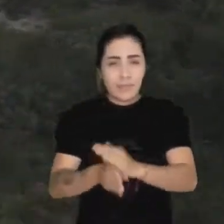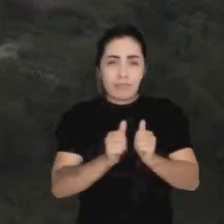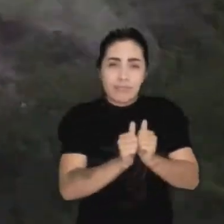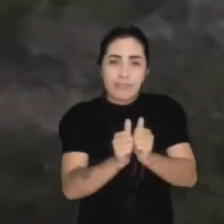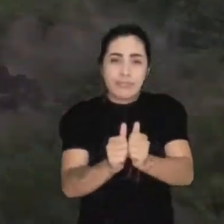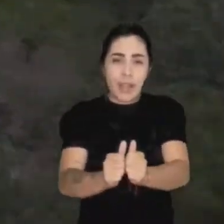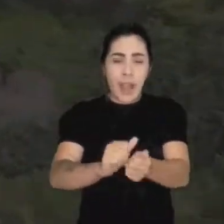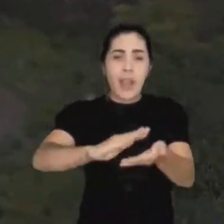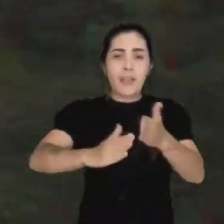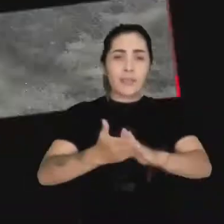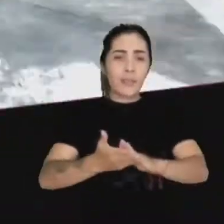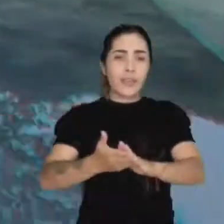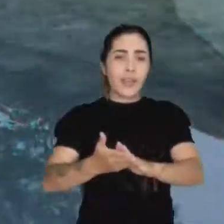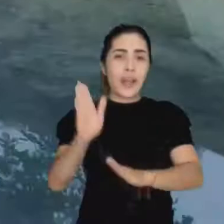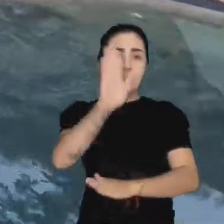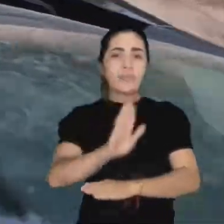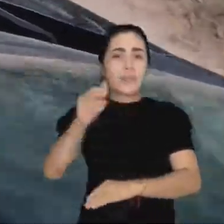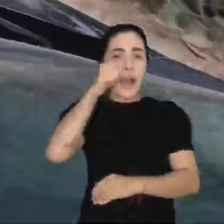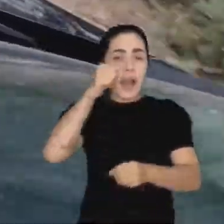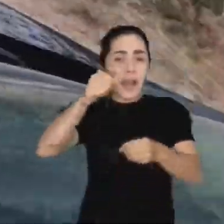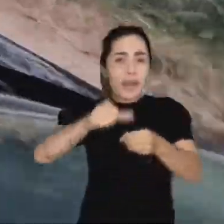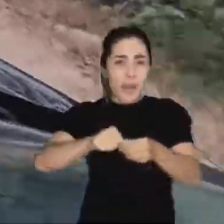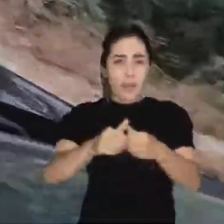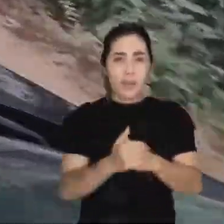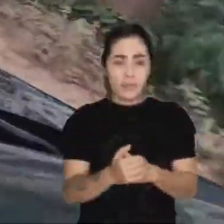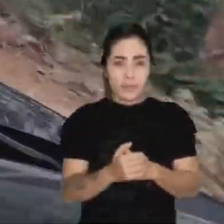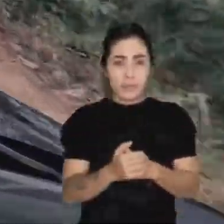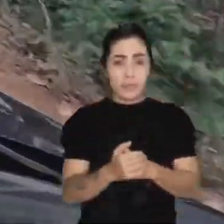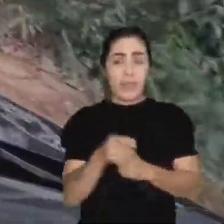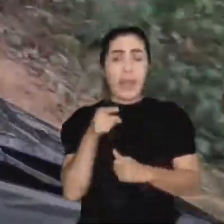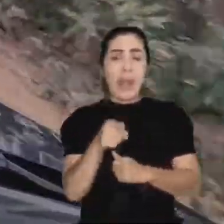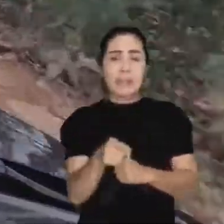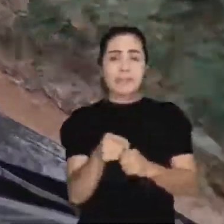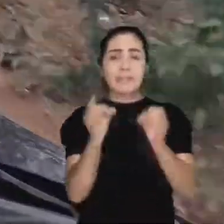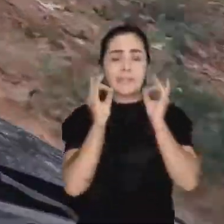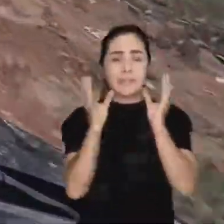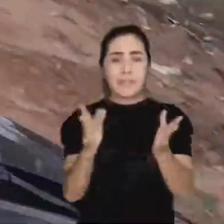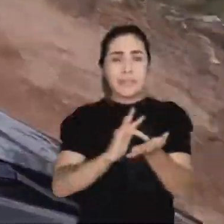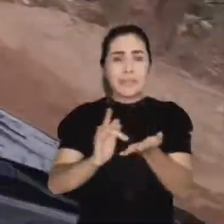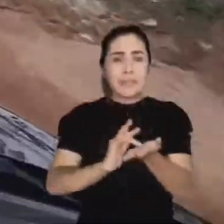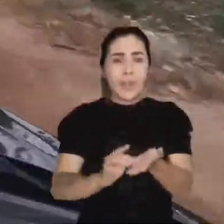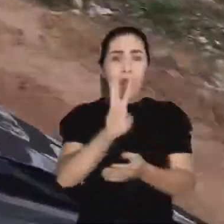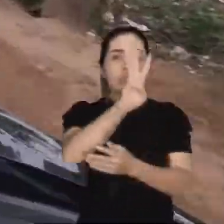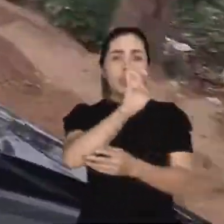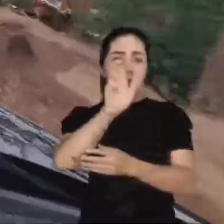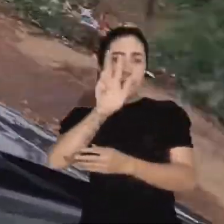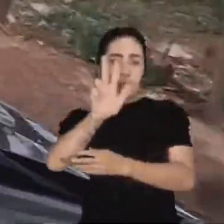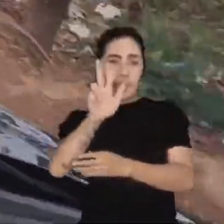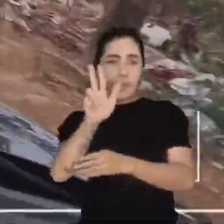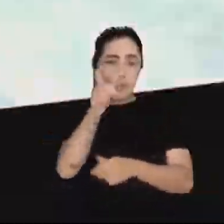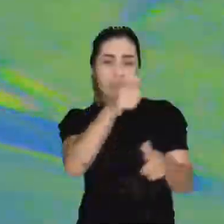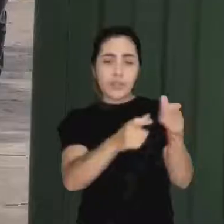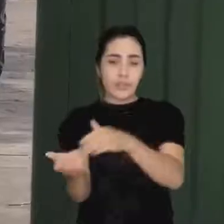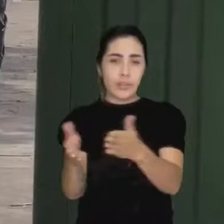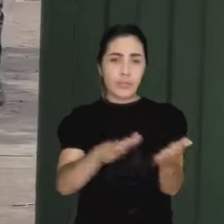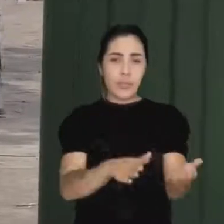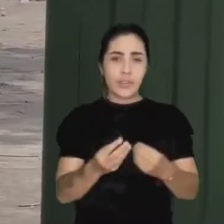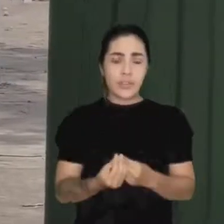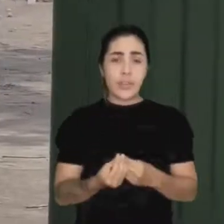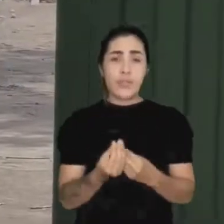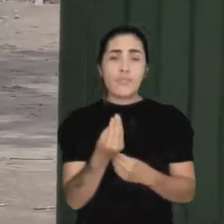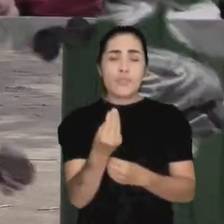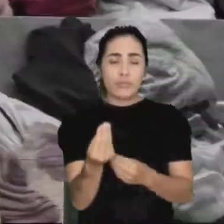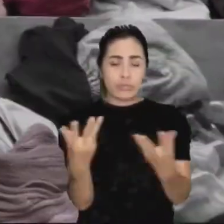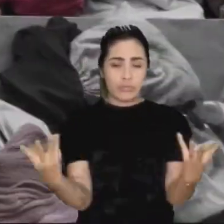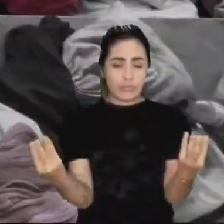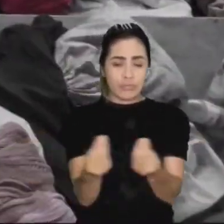Seguimos acompañando a la comunidad en el departamento de Arauca, en esta crisis humanitaria que hoy suma ya 83 homicidios.